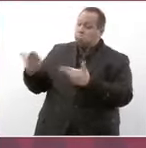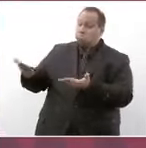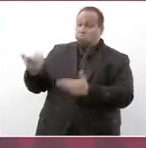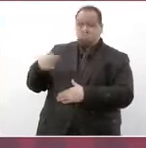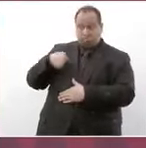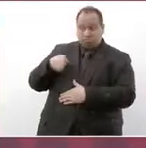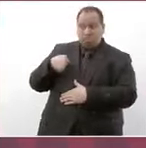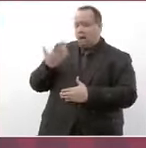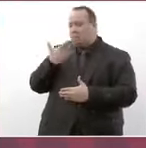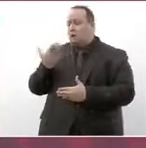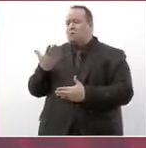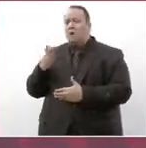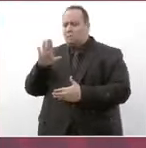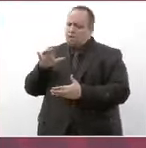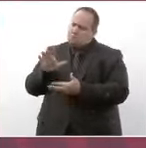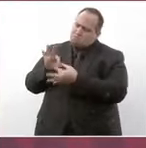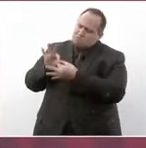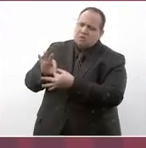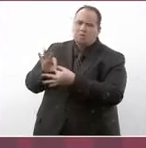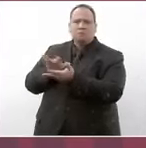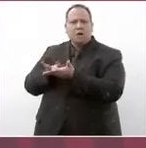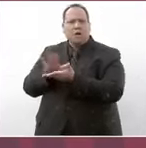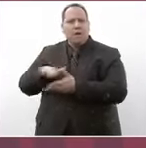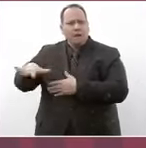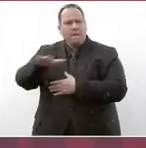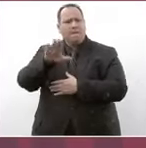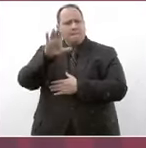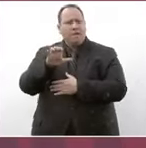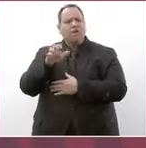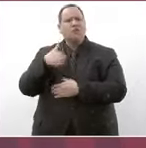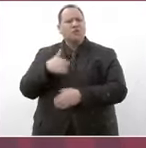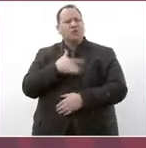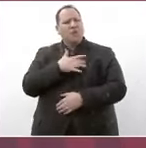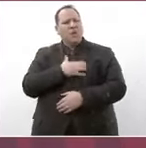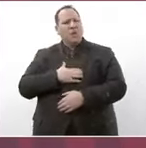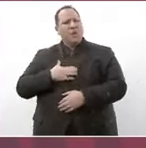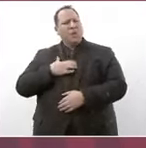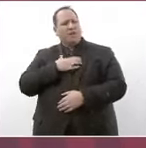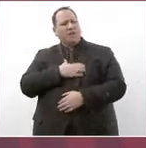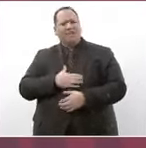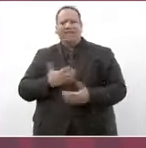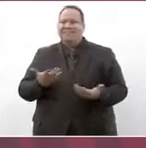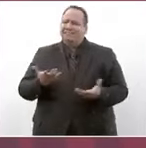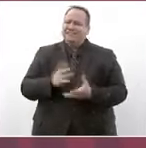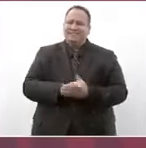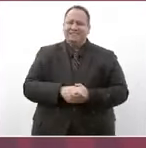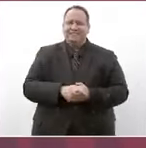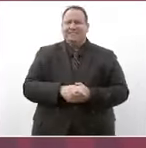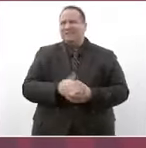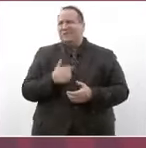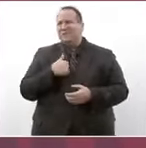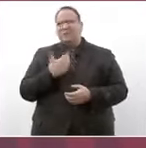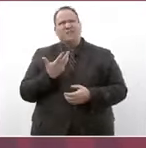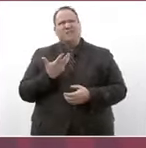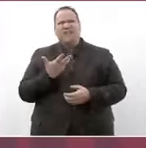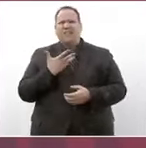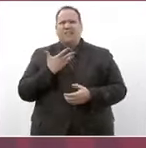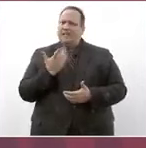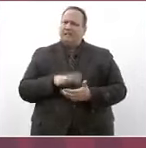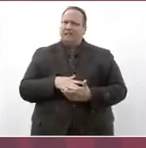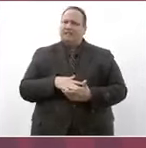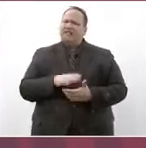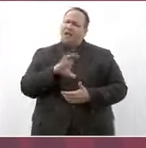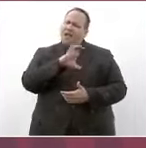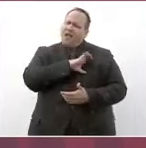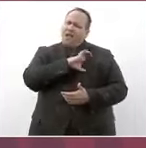california entonces estoy muy contento tengo pues un